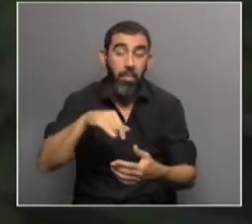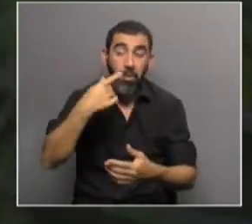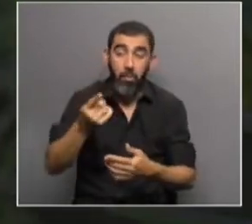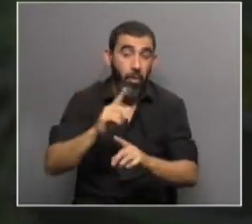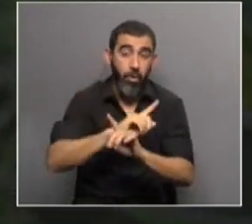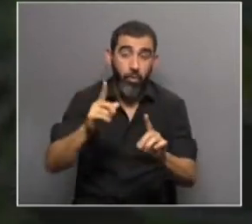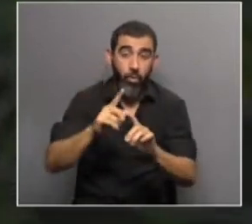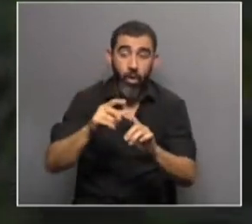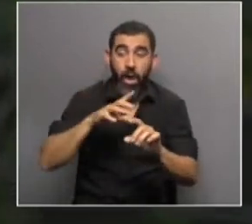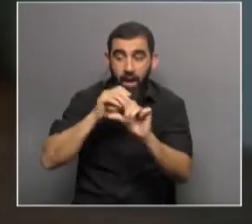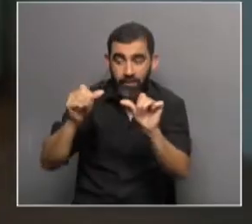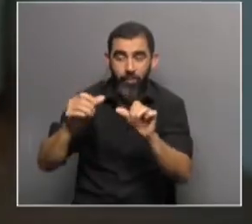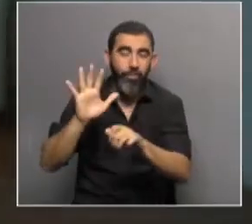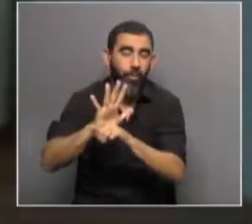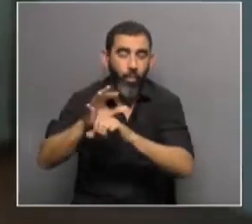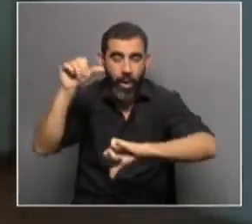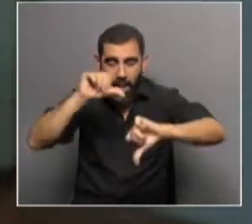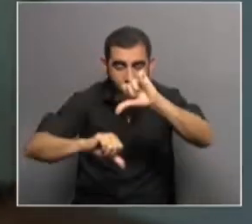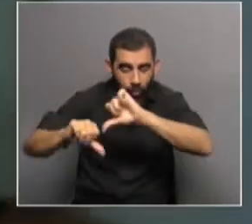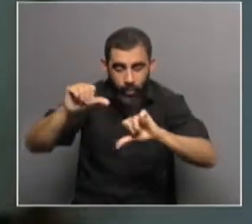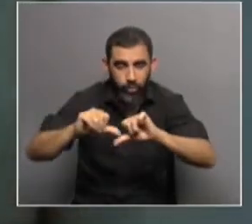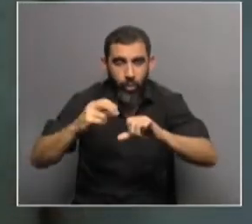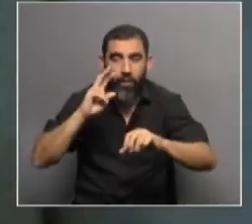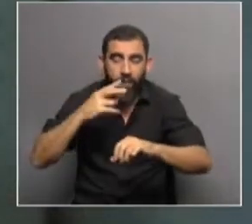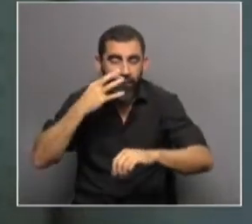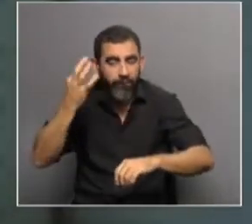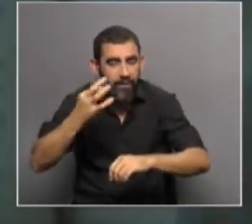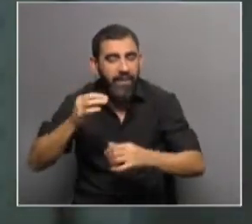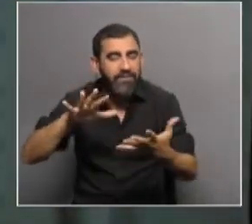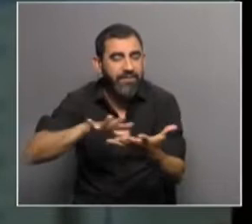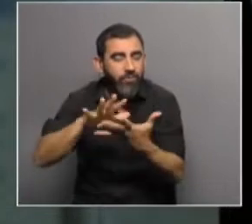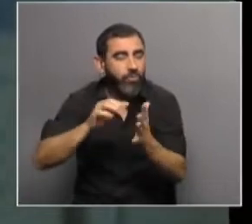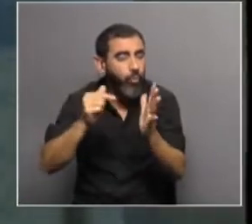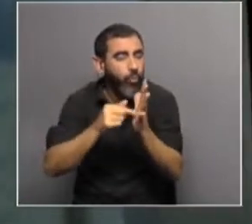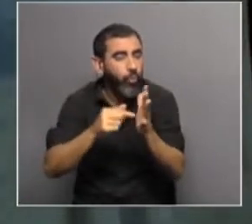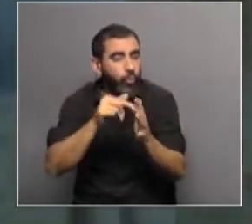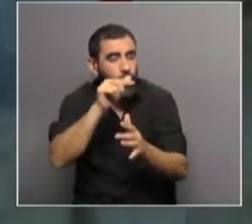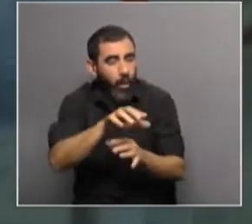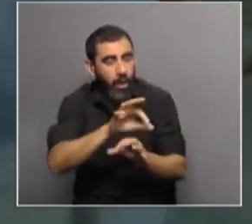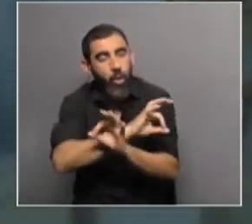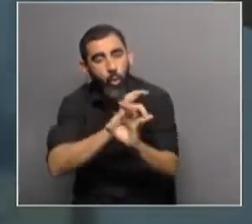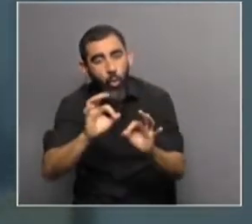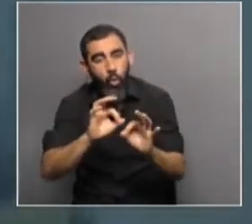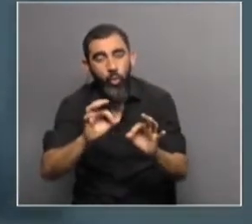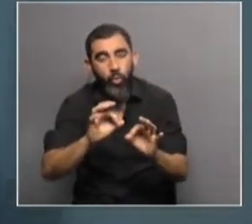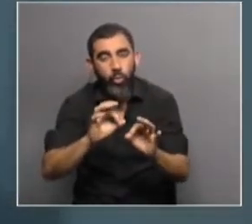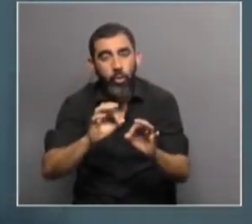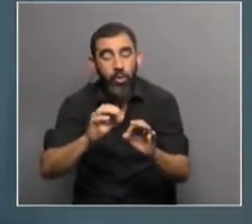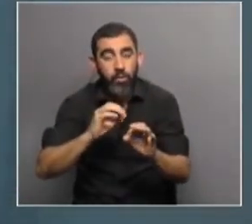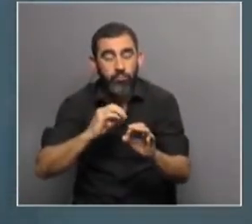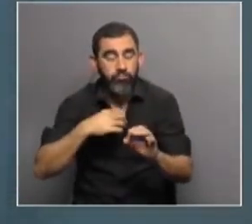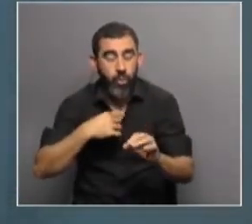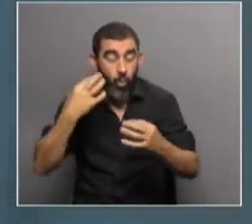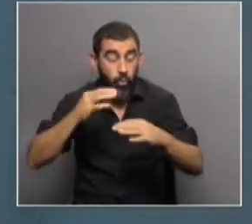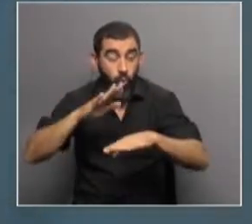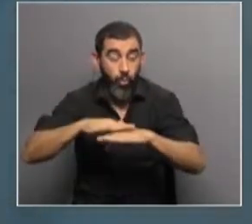lo llevamos al laboratorio y tratamos de ver si fue realmente la situación anterior, si tiene que ver con el nivel de activación